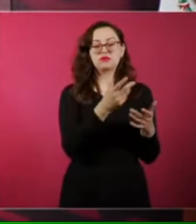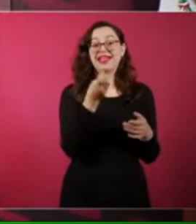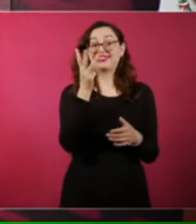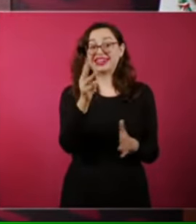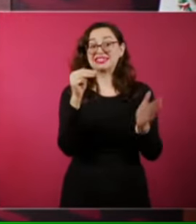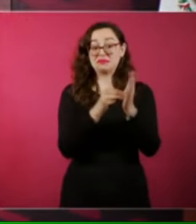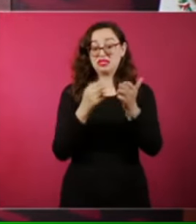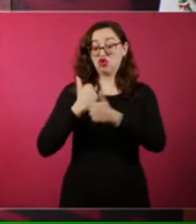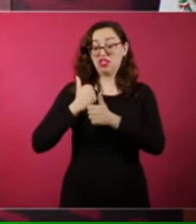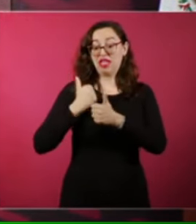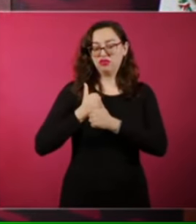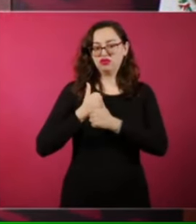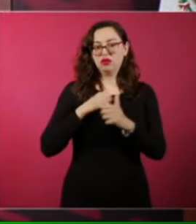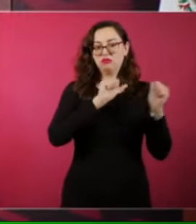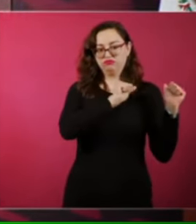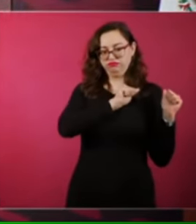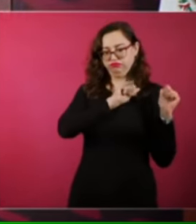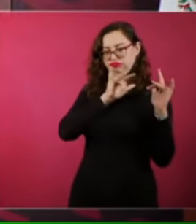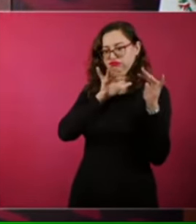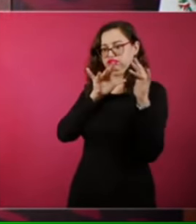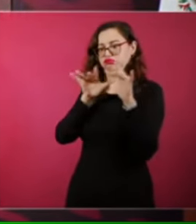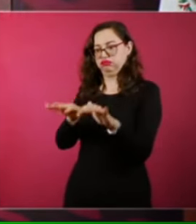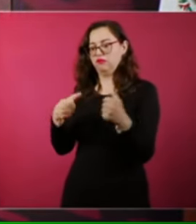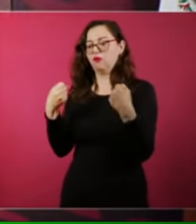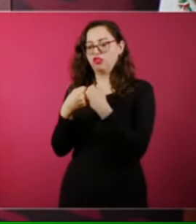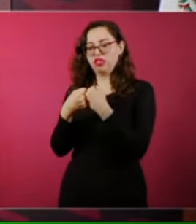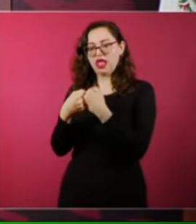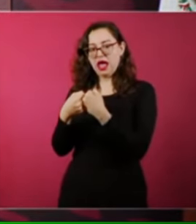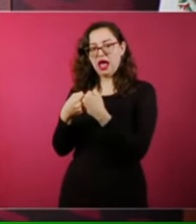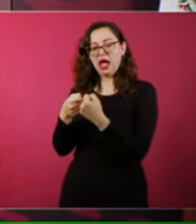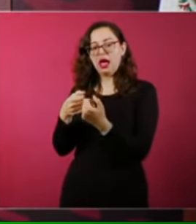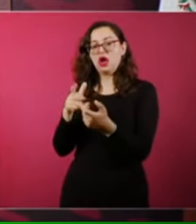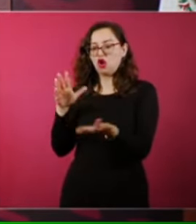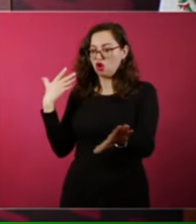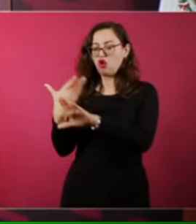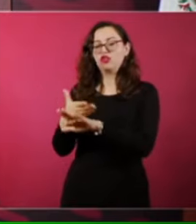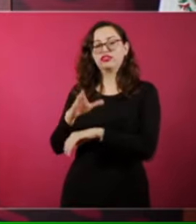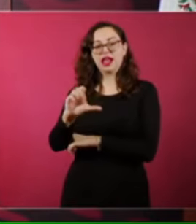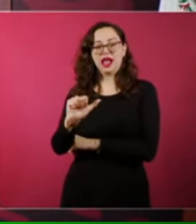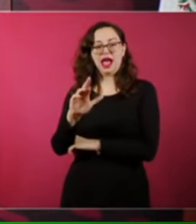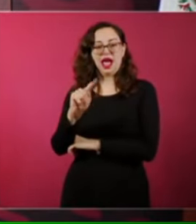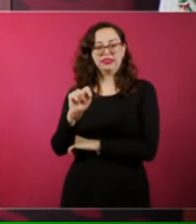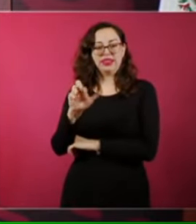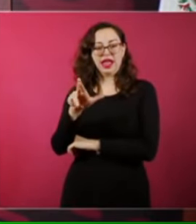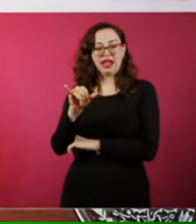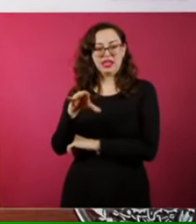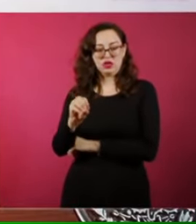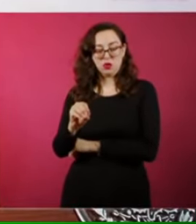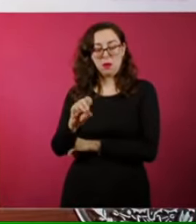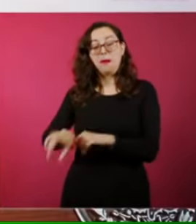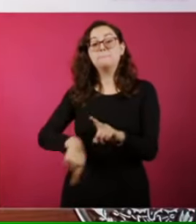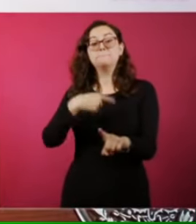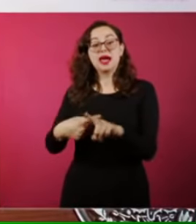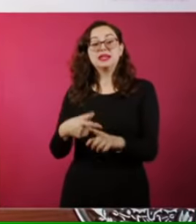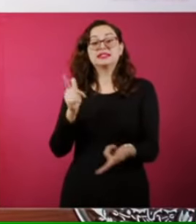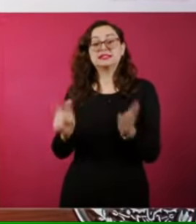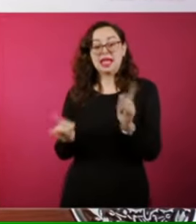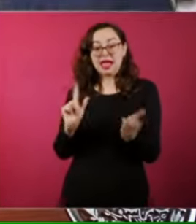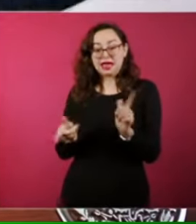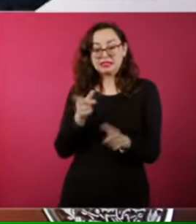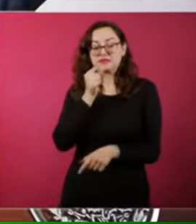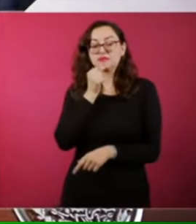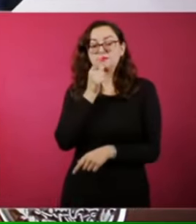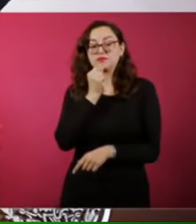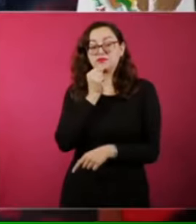del ejército estadounidense a perseguir a Catarina. Más los Rangers de Texas. Más